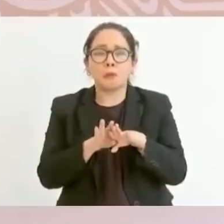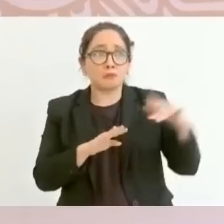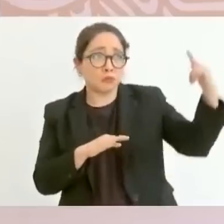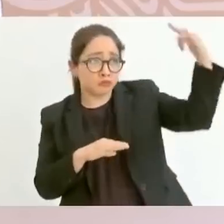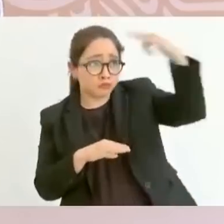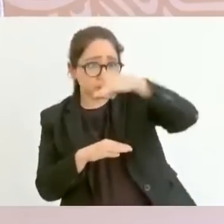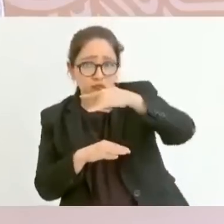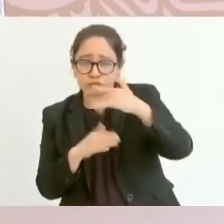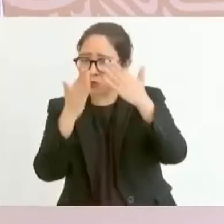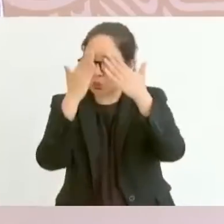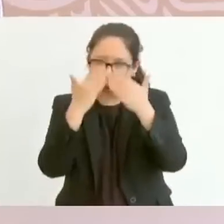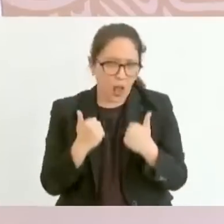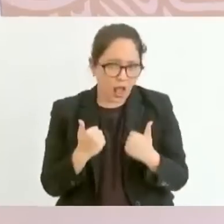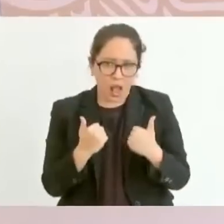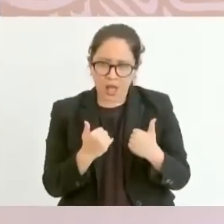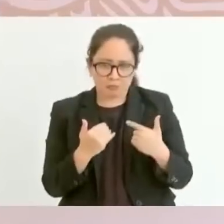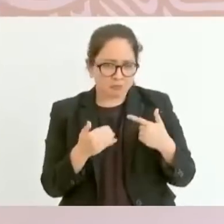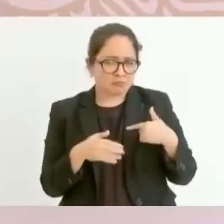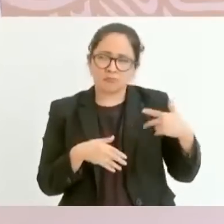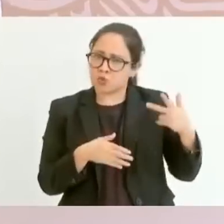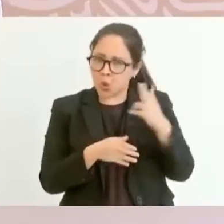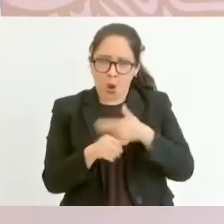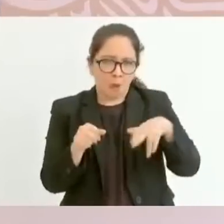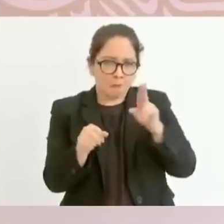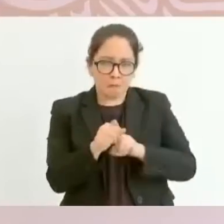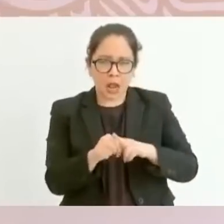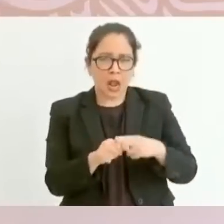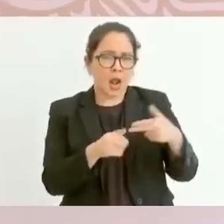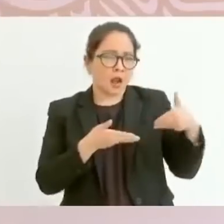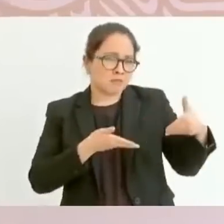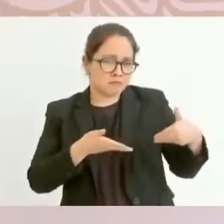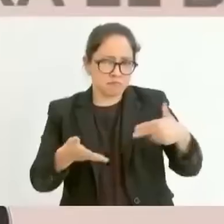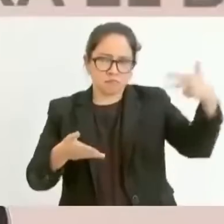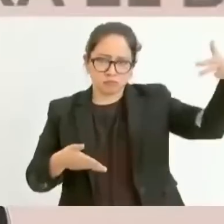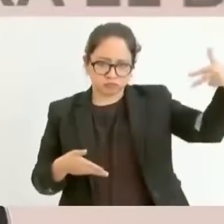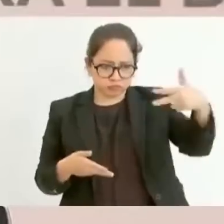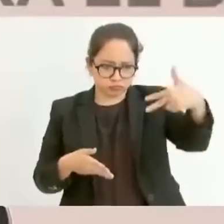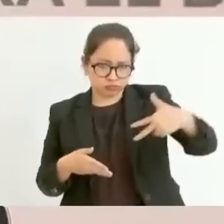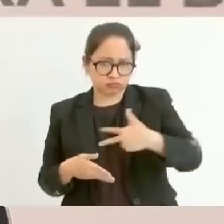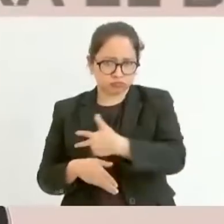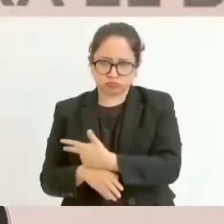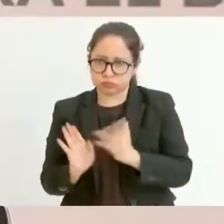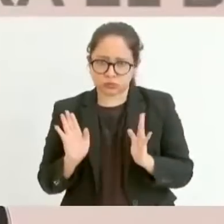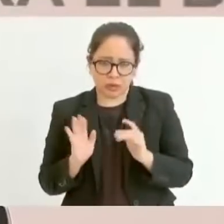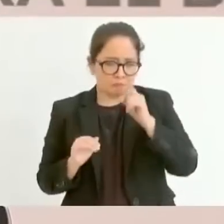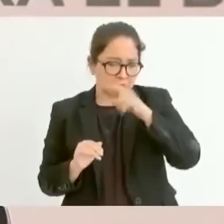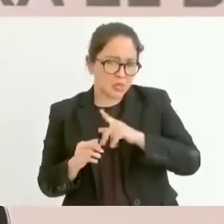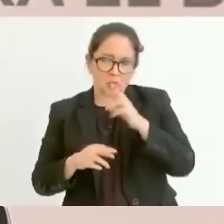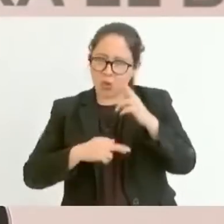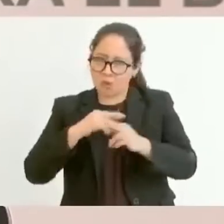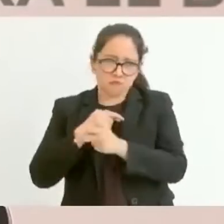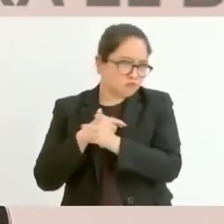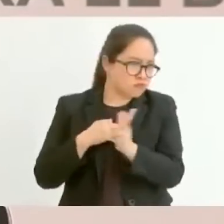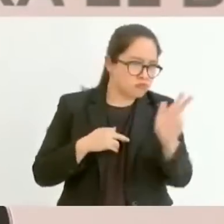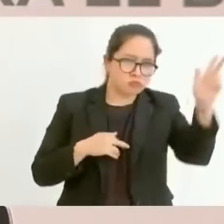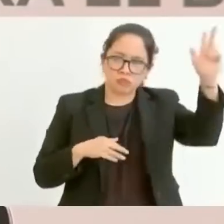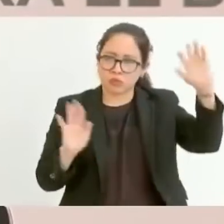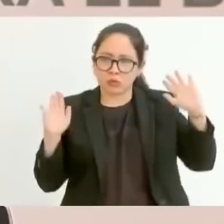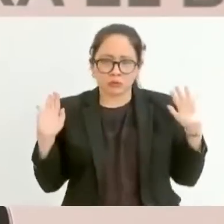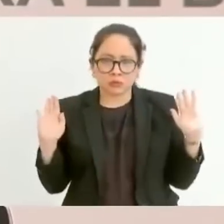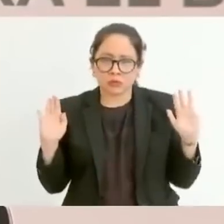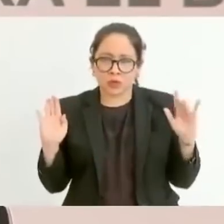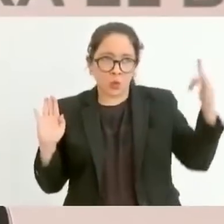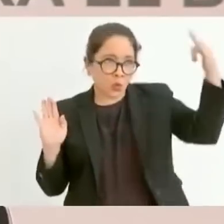No hay aviones particulares, no hay helicópteros. Todo eso se terminó. Ya no hay pensiones